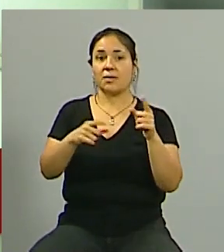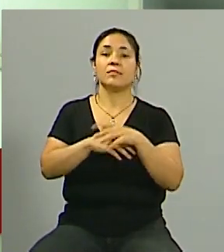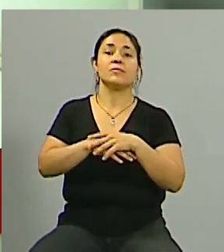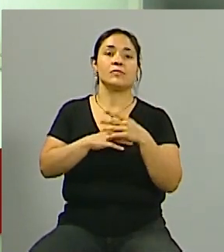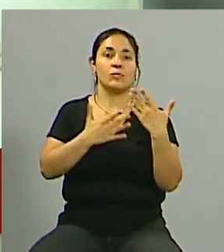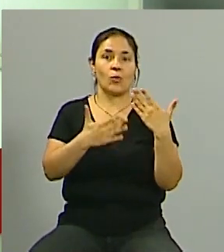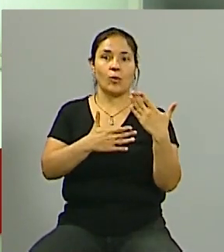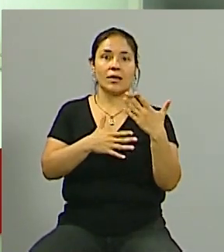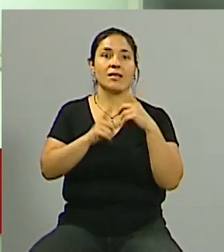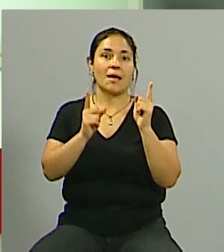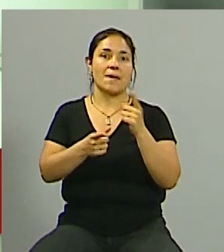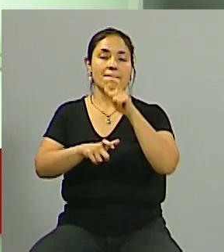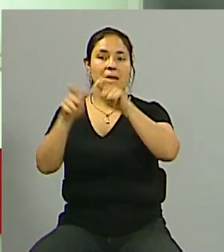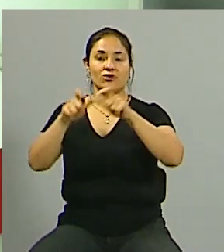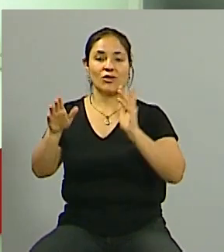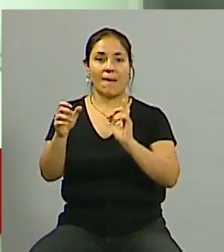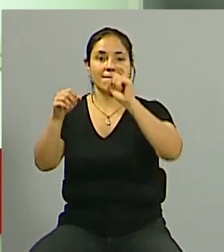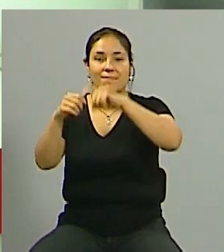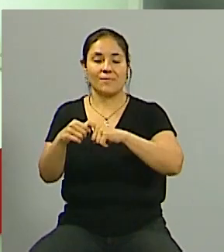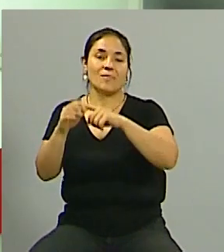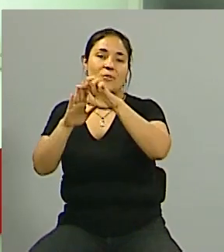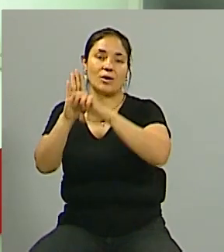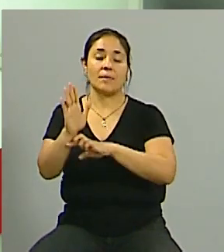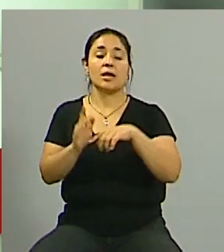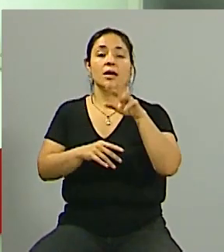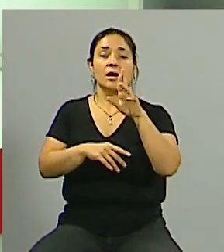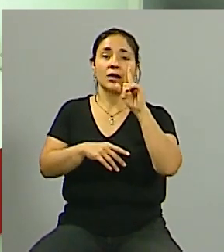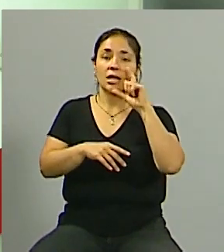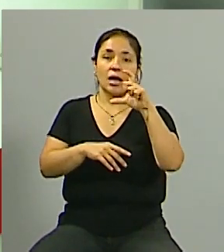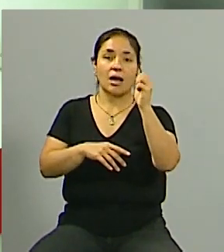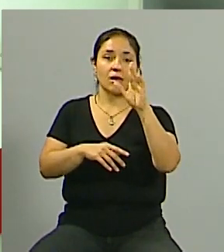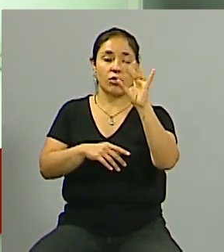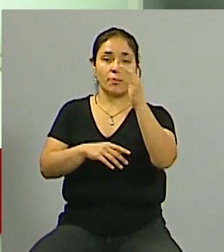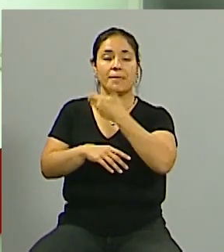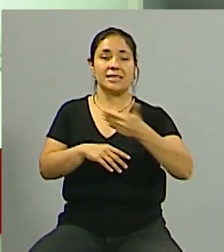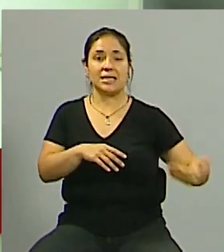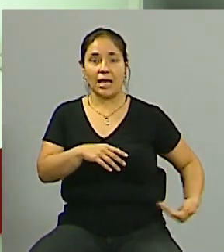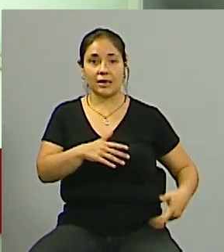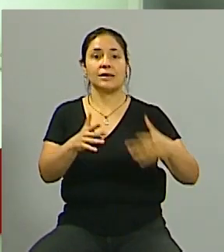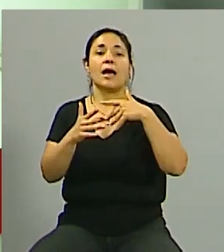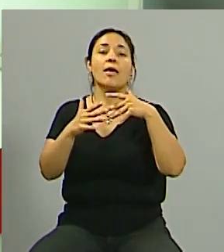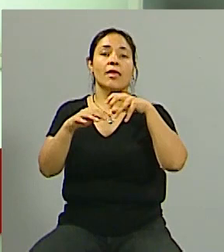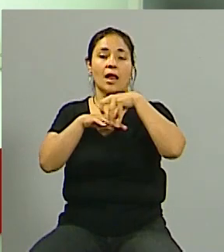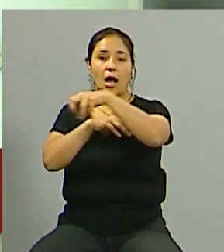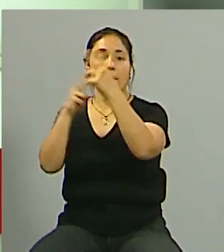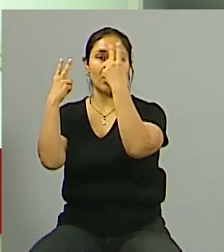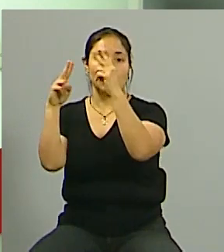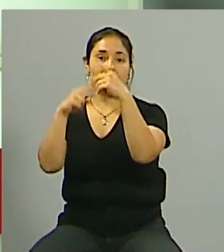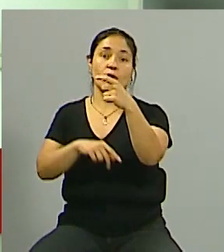en práctica y sacar provecho de esta situación. Vamos a hablar con Ricardo Becaseci, que es el presidente de la Cámara de Turismo de Mendoza,